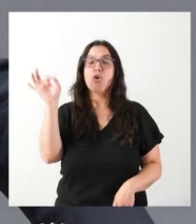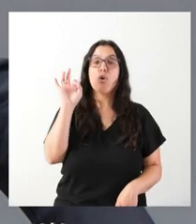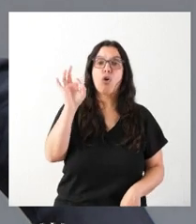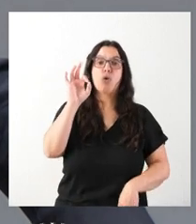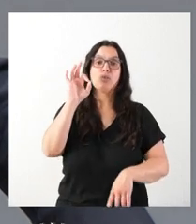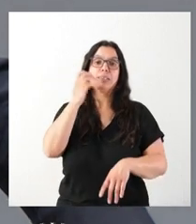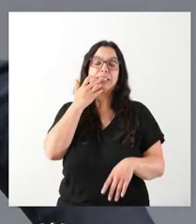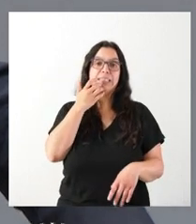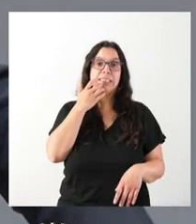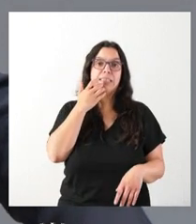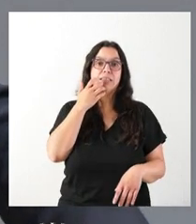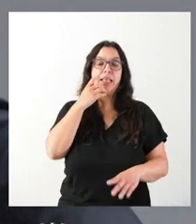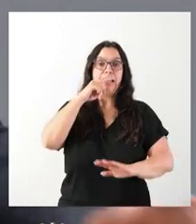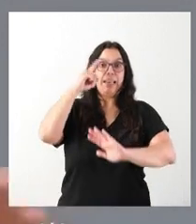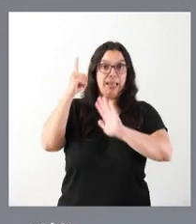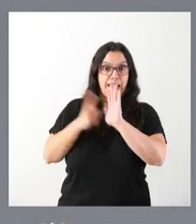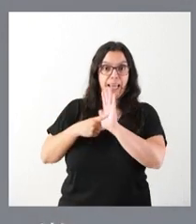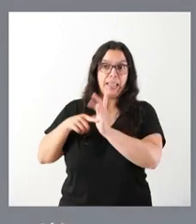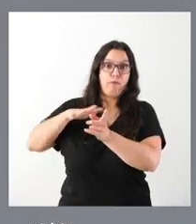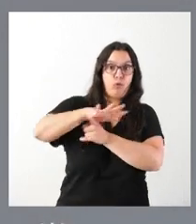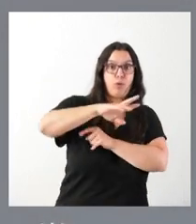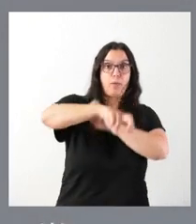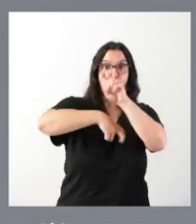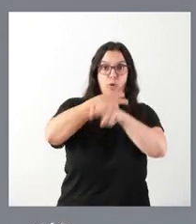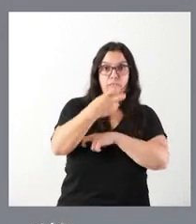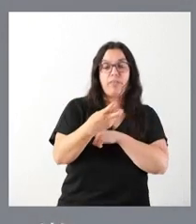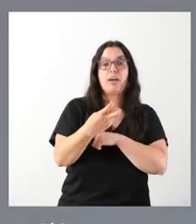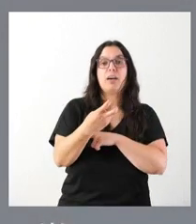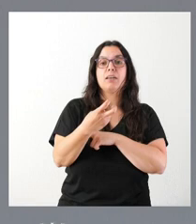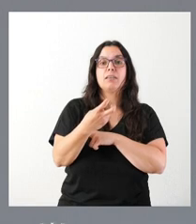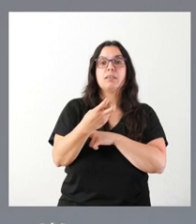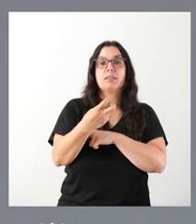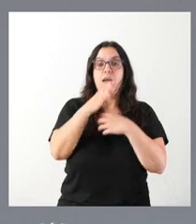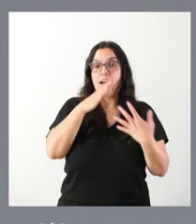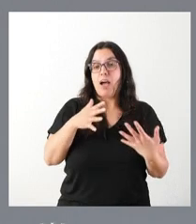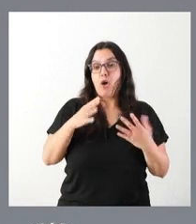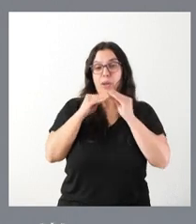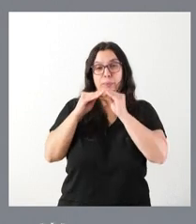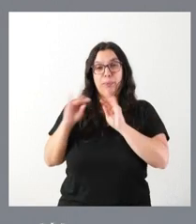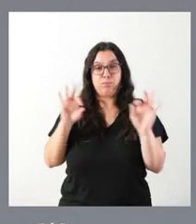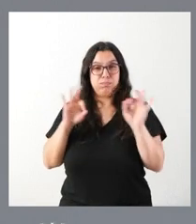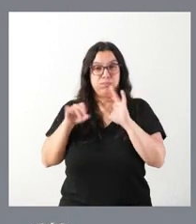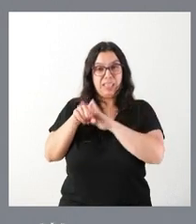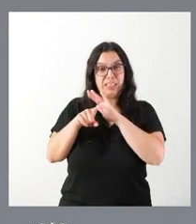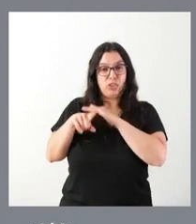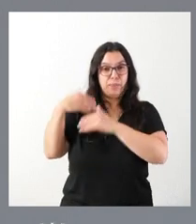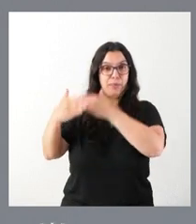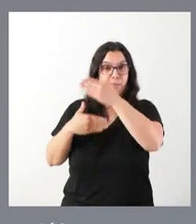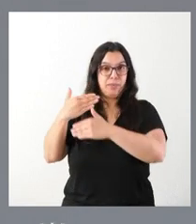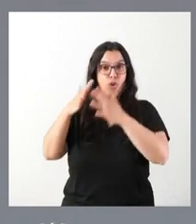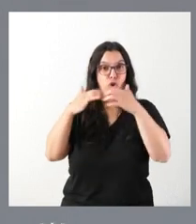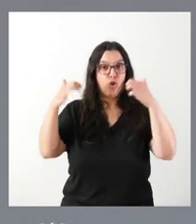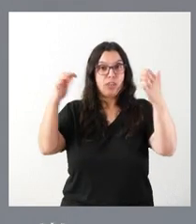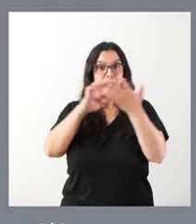en vigor de la ley que modifica la ley del juego y que actualmente, como saben, se está tramitando en las Cortes de